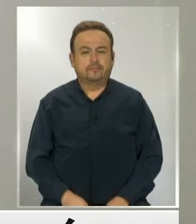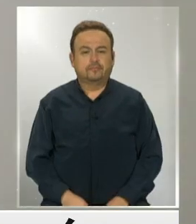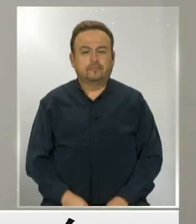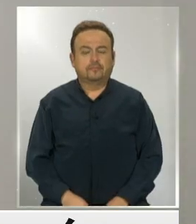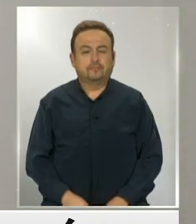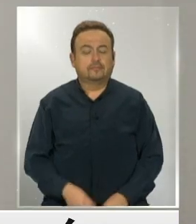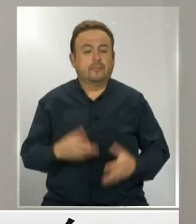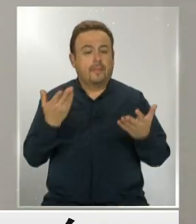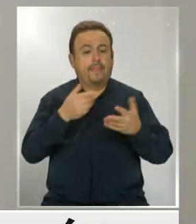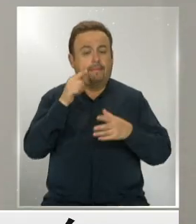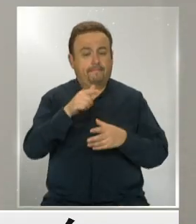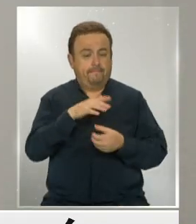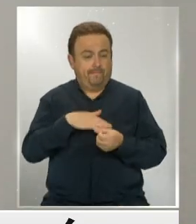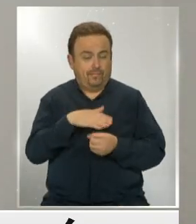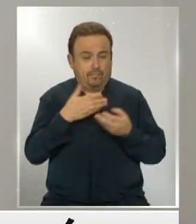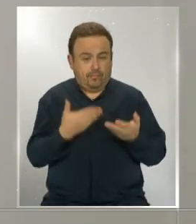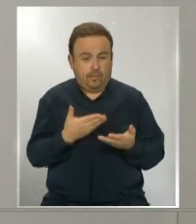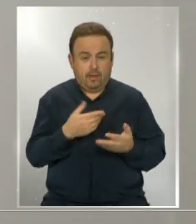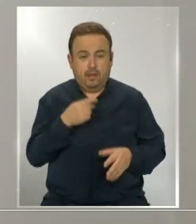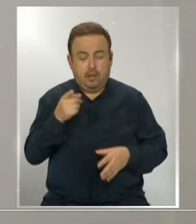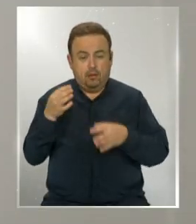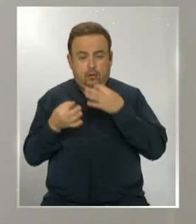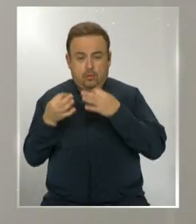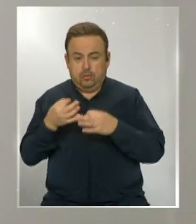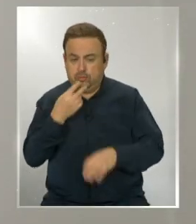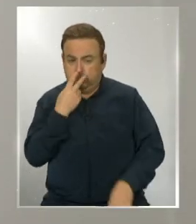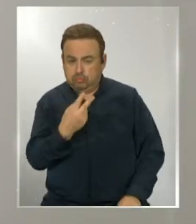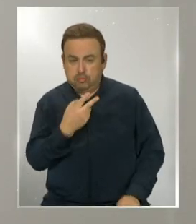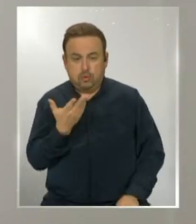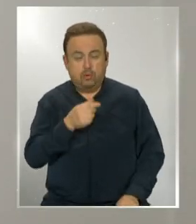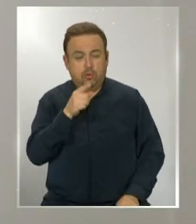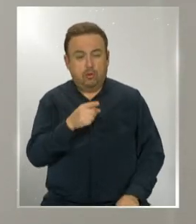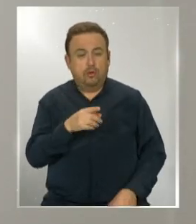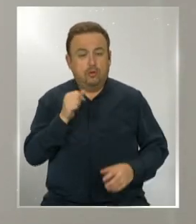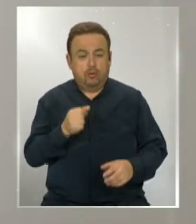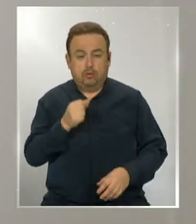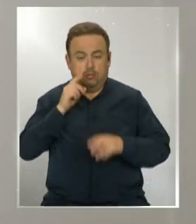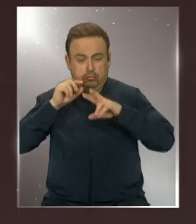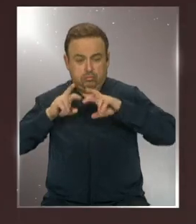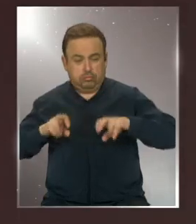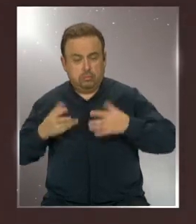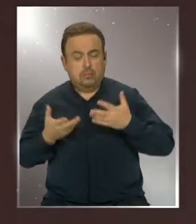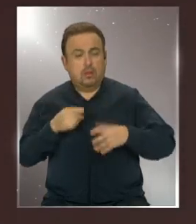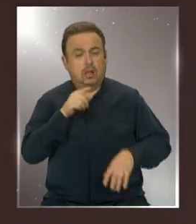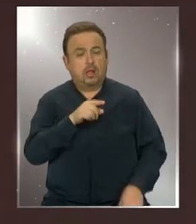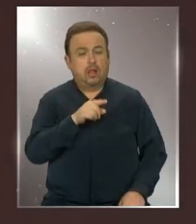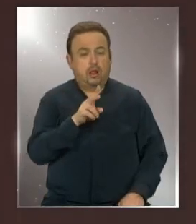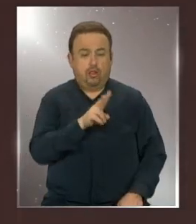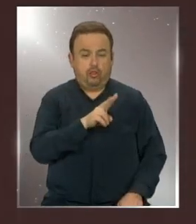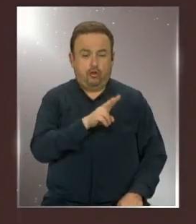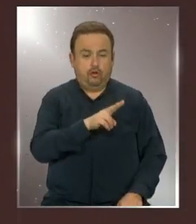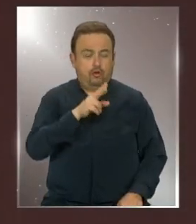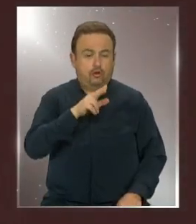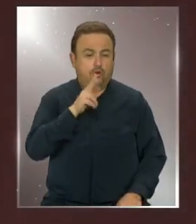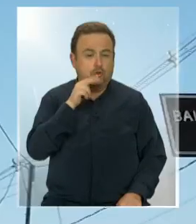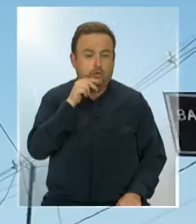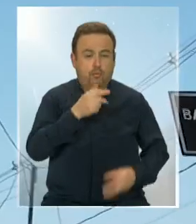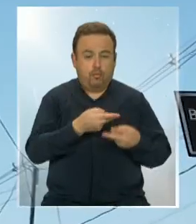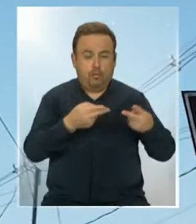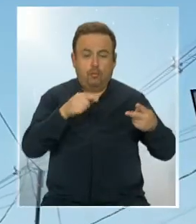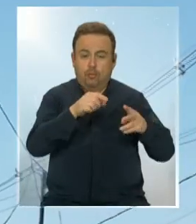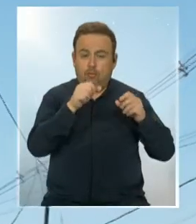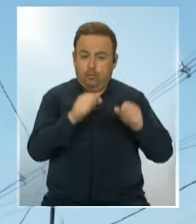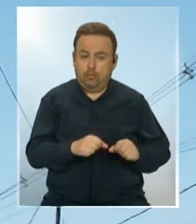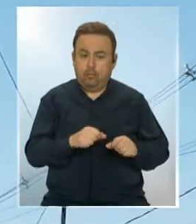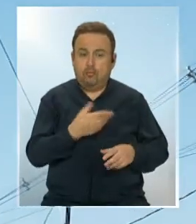Con relación a los hechos, a la calificación jurídica de los hechos por los cuales se lleva a cabo la investigación con respecto a los notarios públicos,